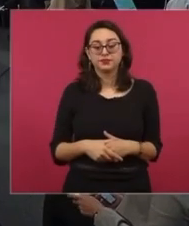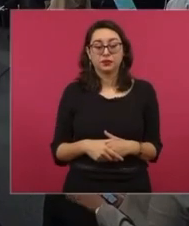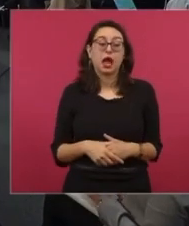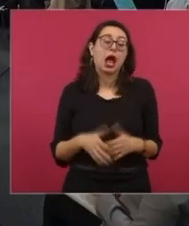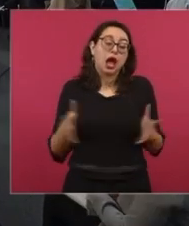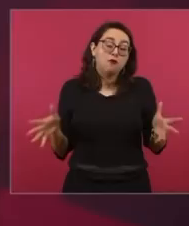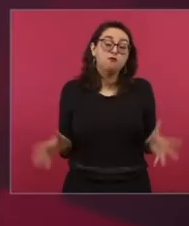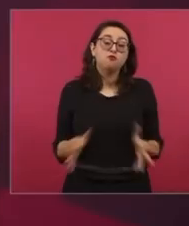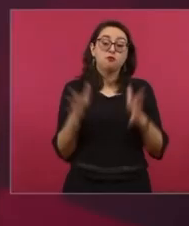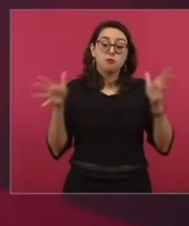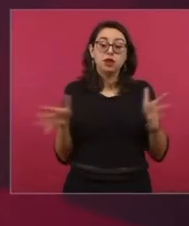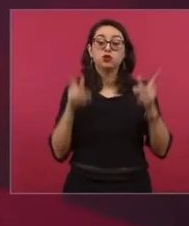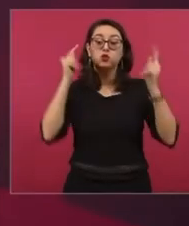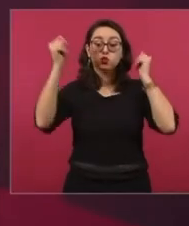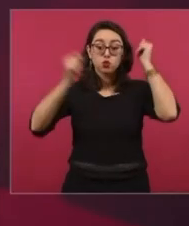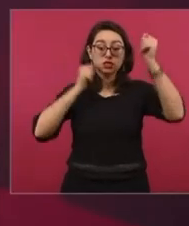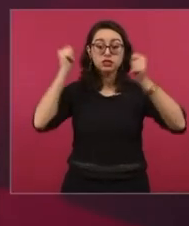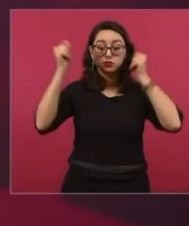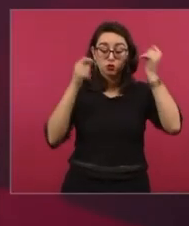turismo.